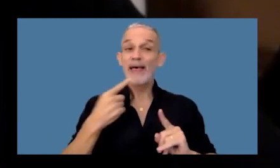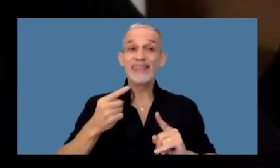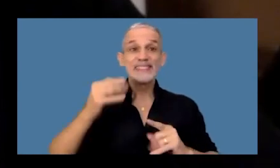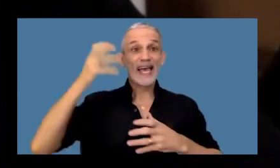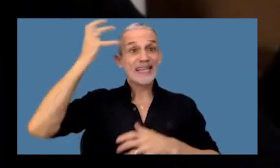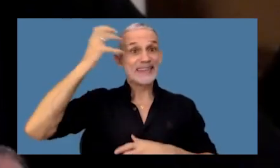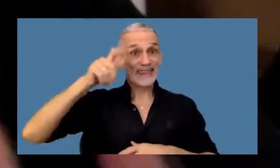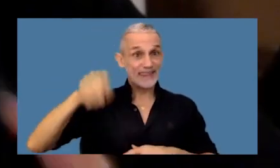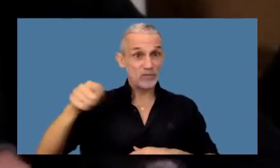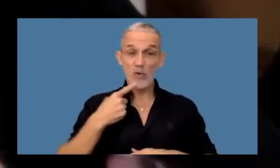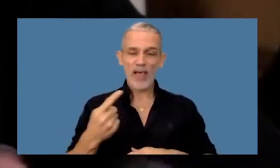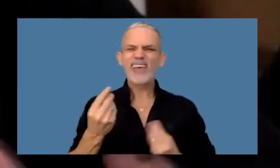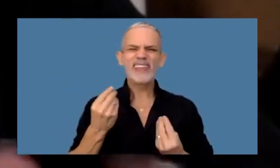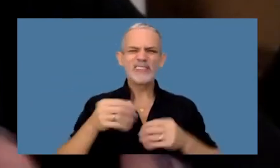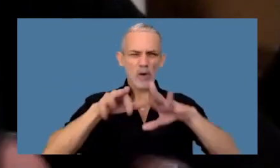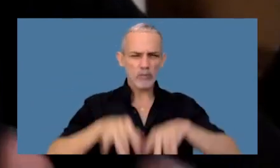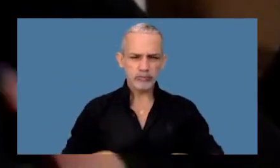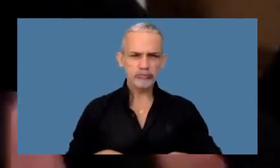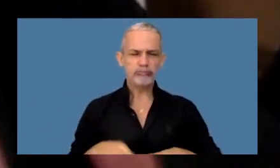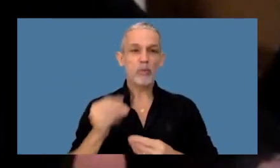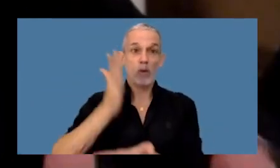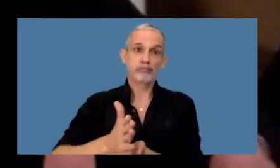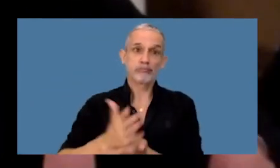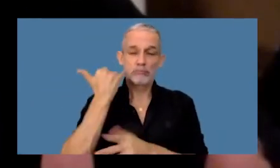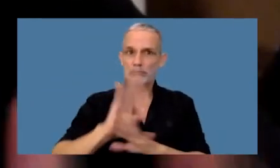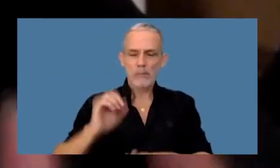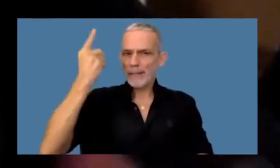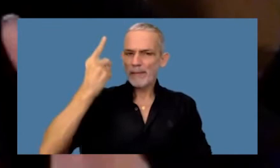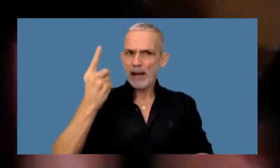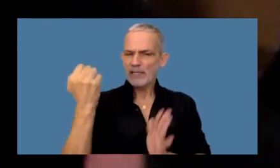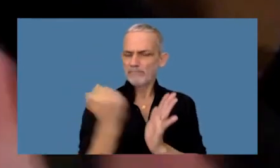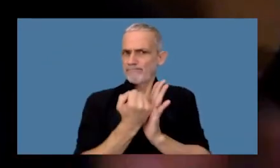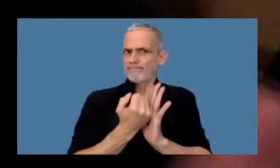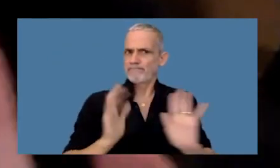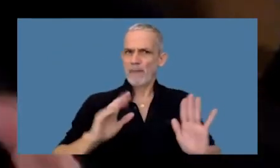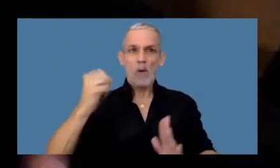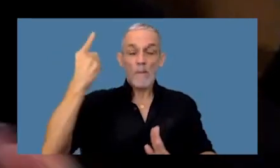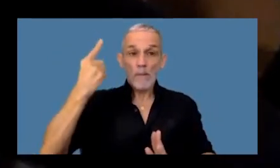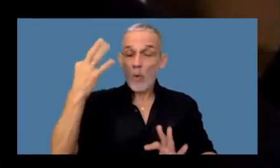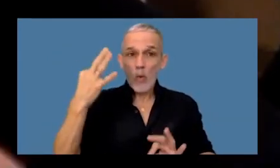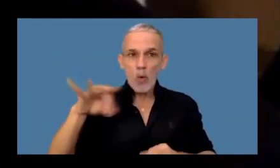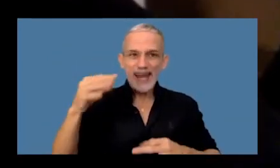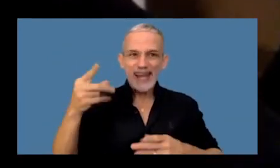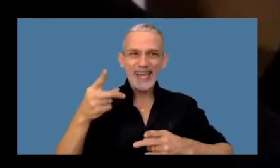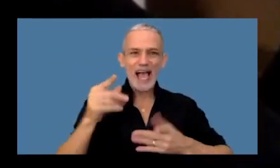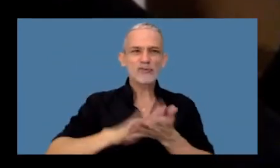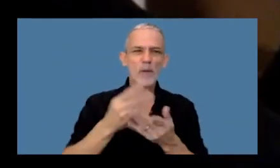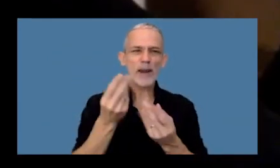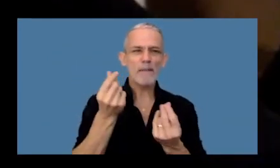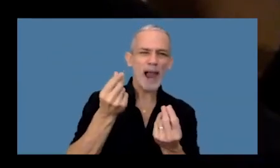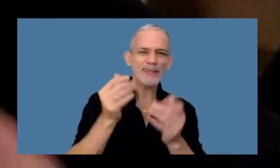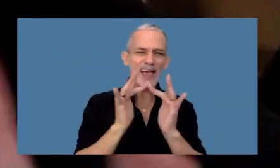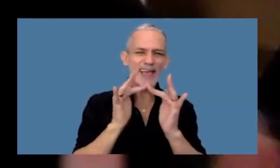el tribunal en esta oportunidad que es que es un hito en la materia de estudio por ser la primera y la única condena de lavado con cripto